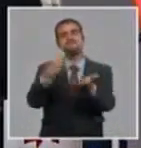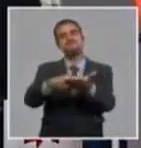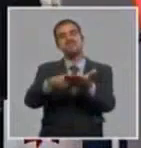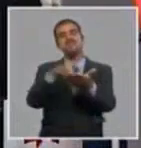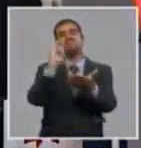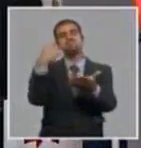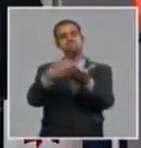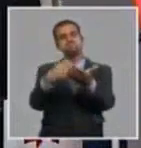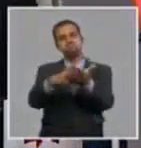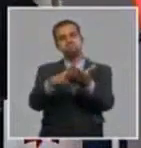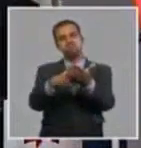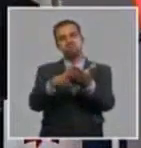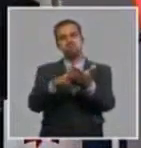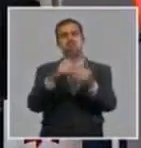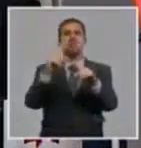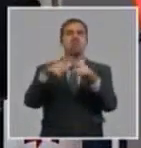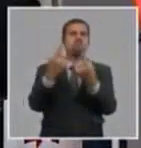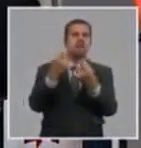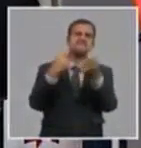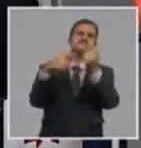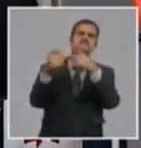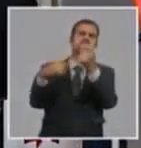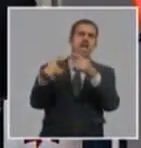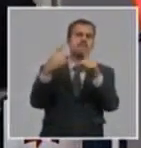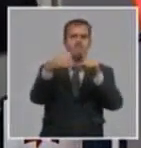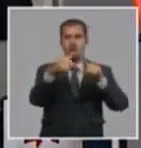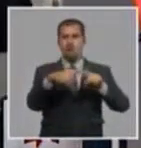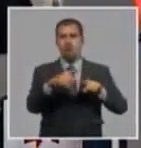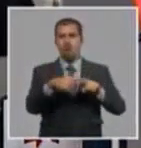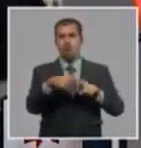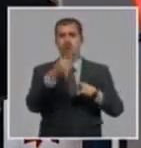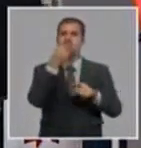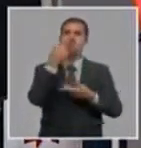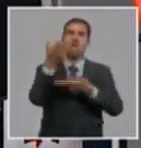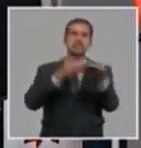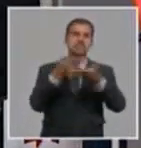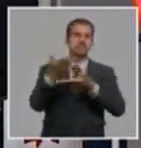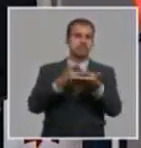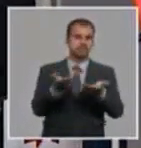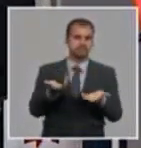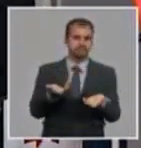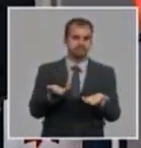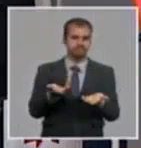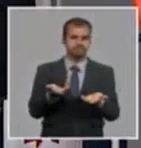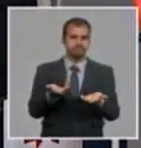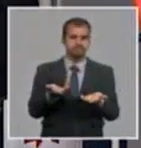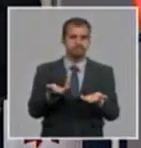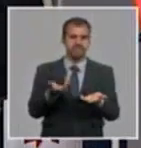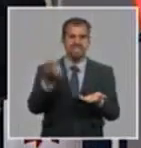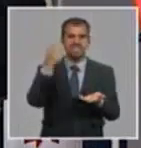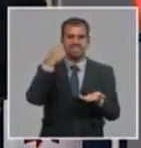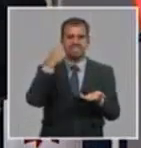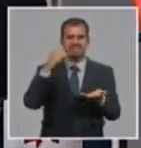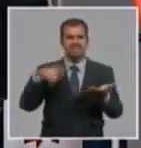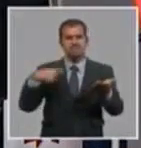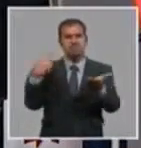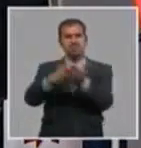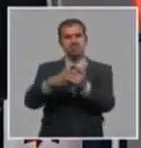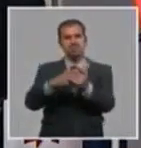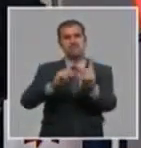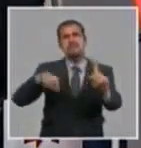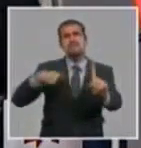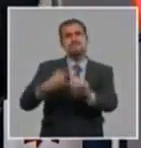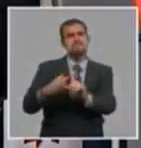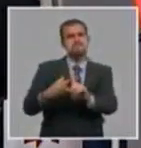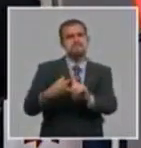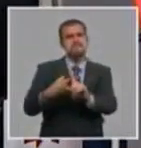corresponde desde el punto de vista de comercialización. No tiene que hacer un aporte de impuestos adicional por